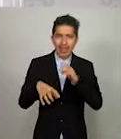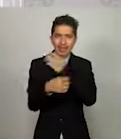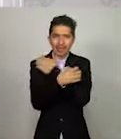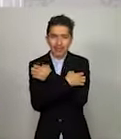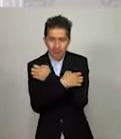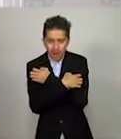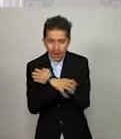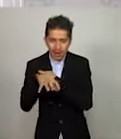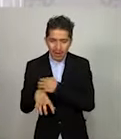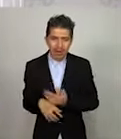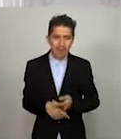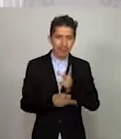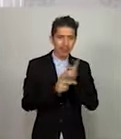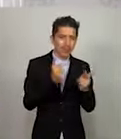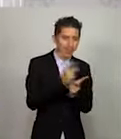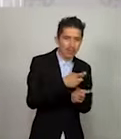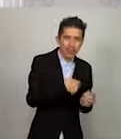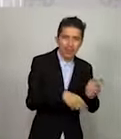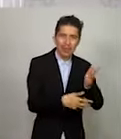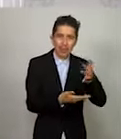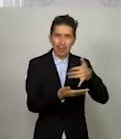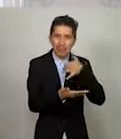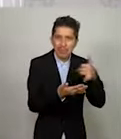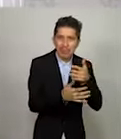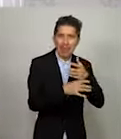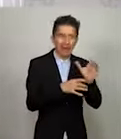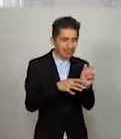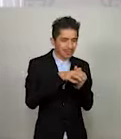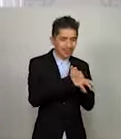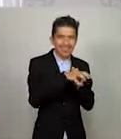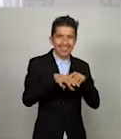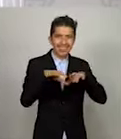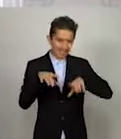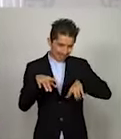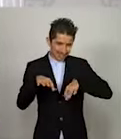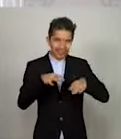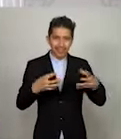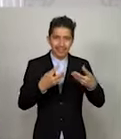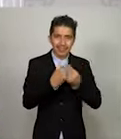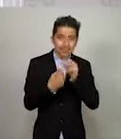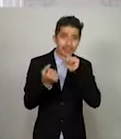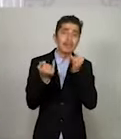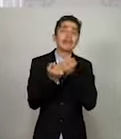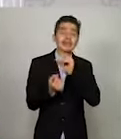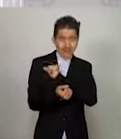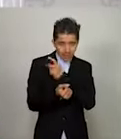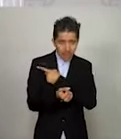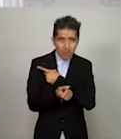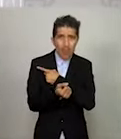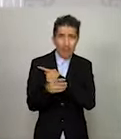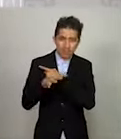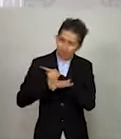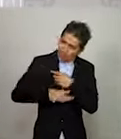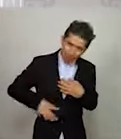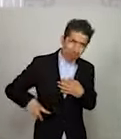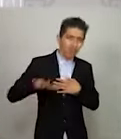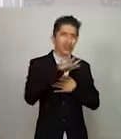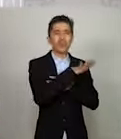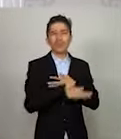educativo, de los que están en el sector productivo, no se diga los que están en el sector salud,